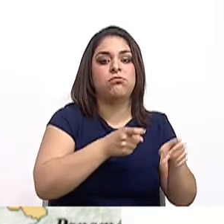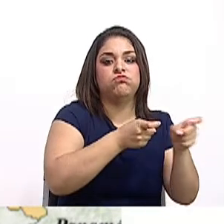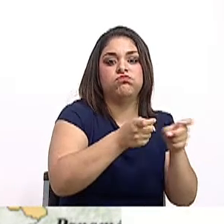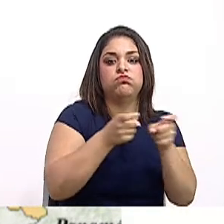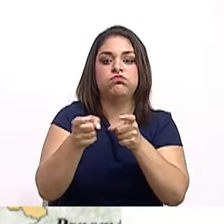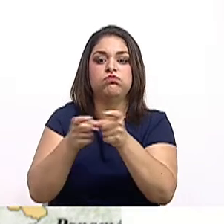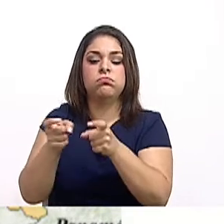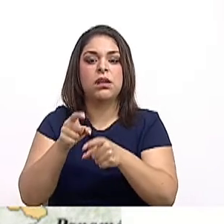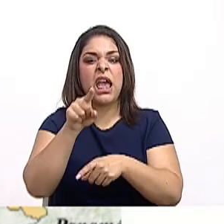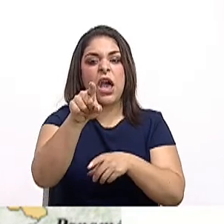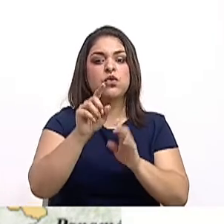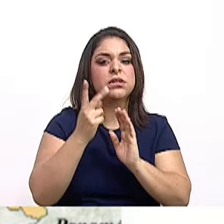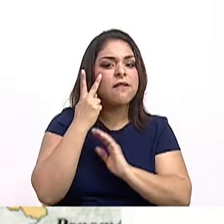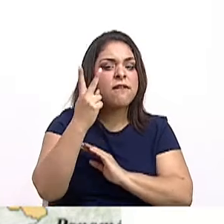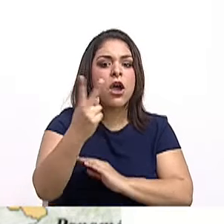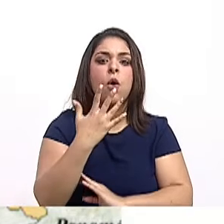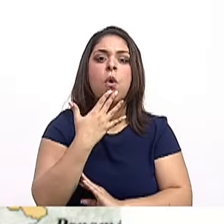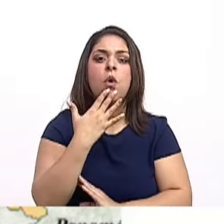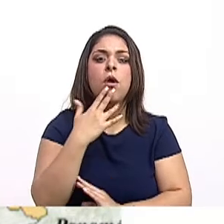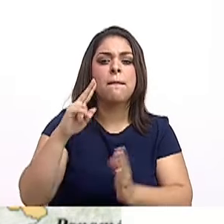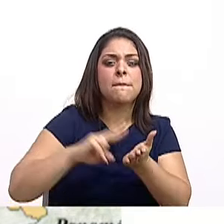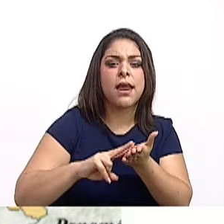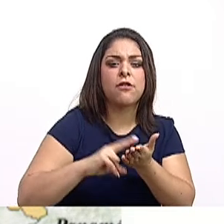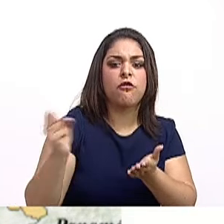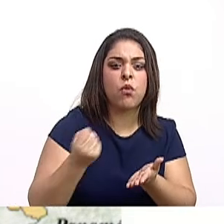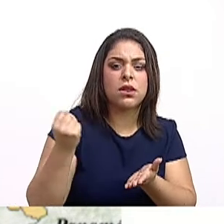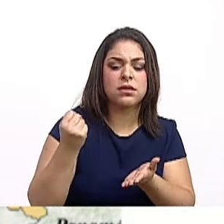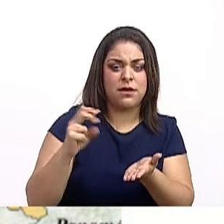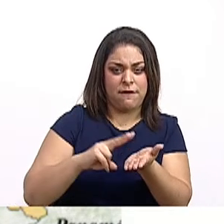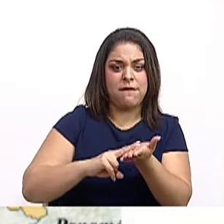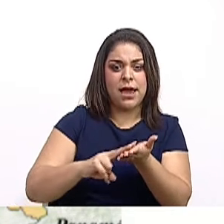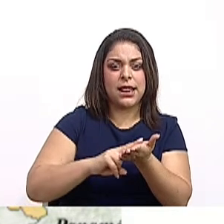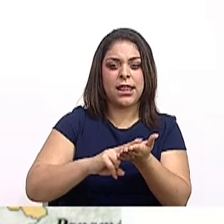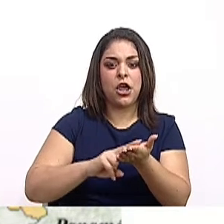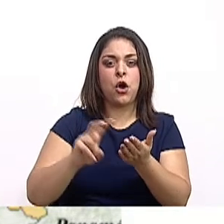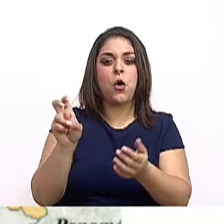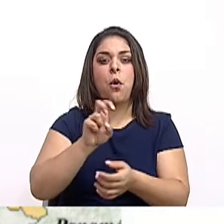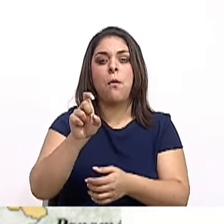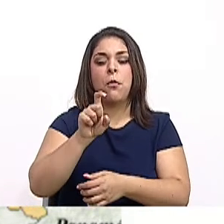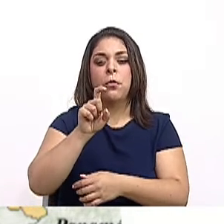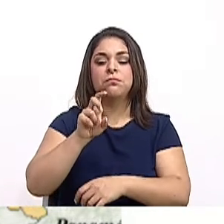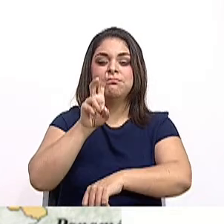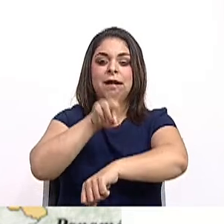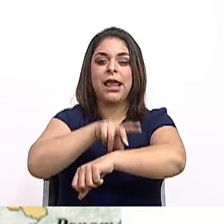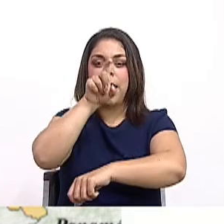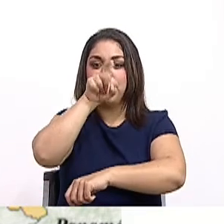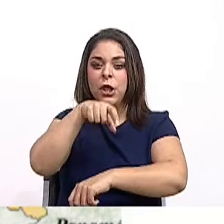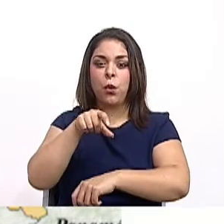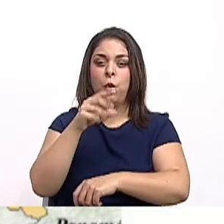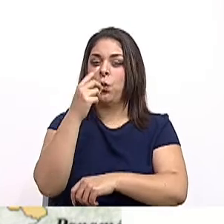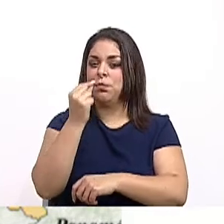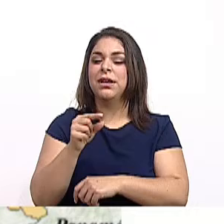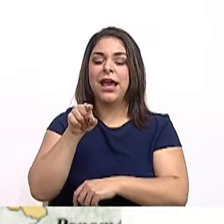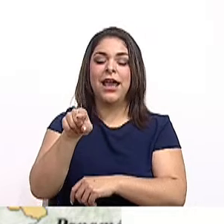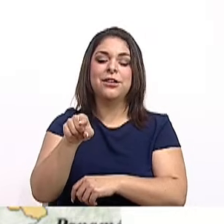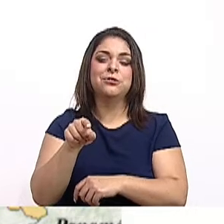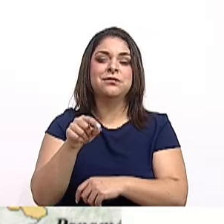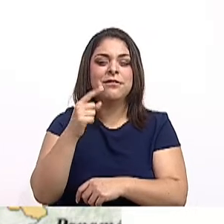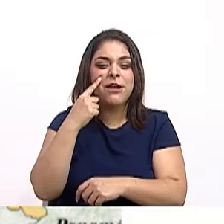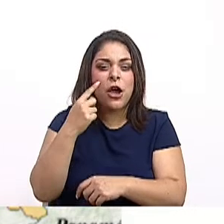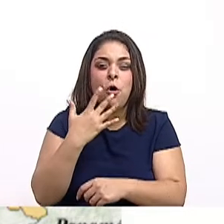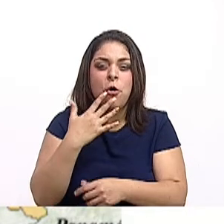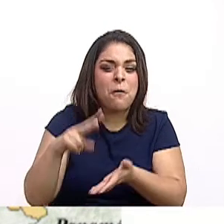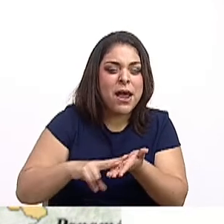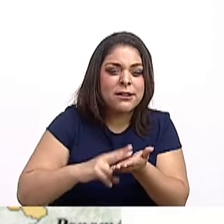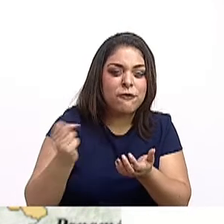que ven en verde fuerte, verás, y como verde perico llamarían los abuelitos, es lo que tenemos de parques